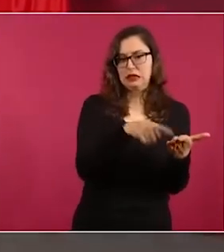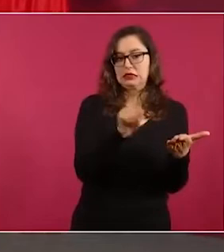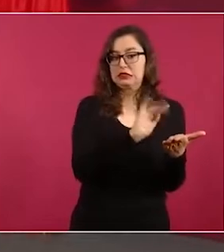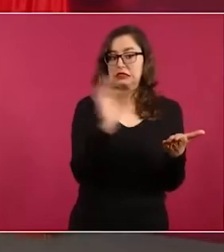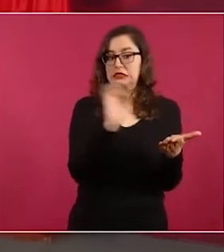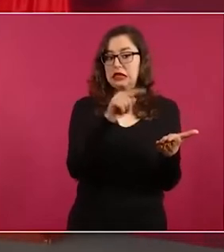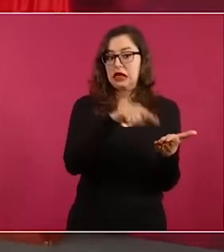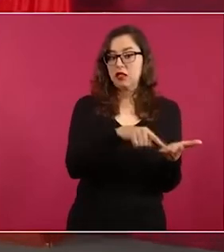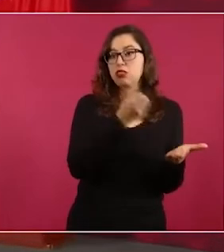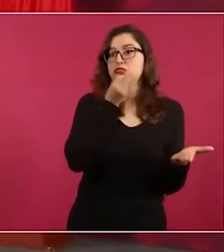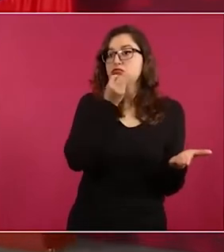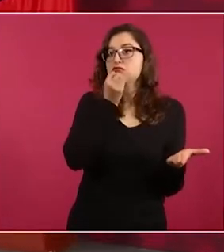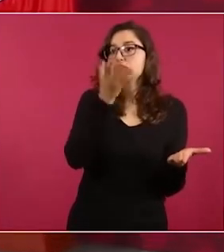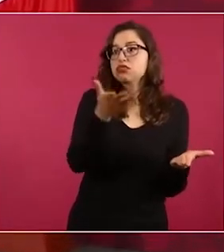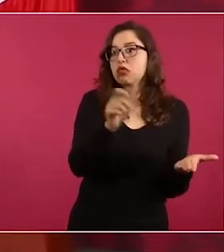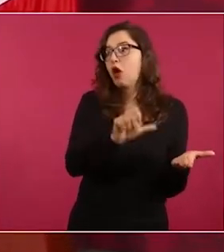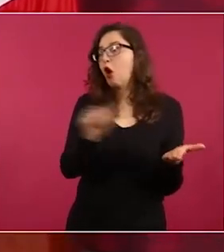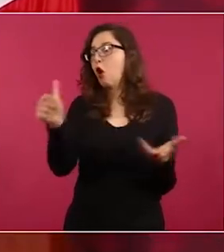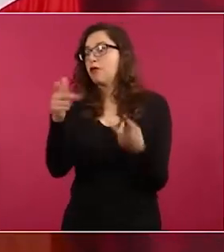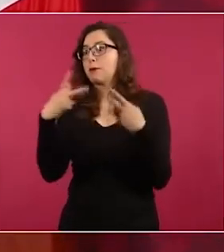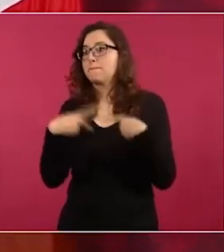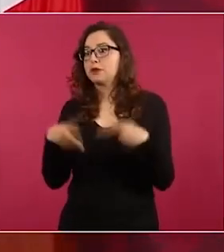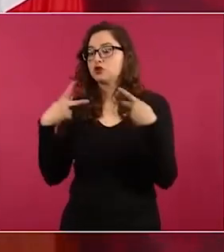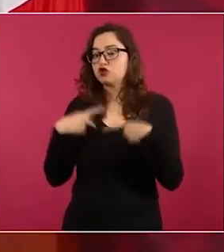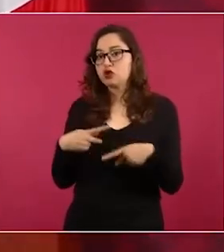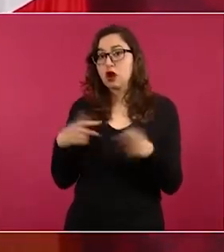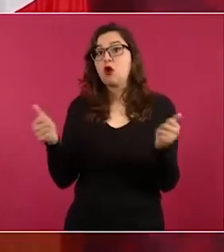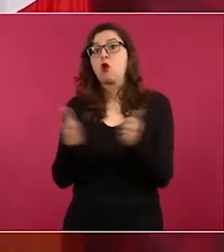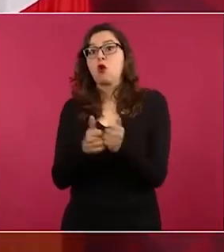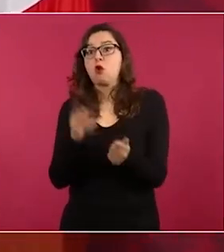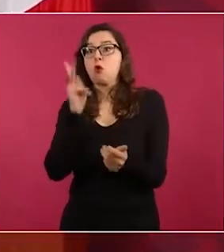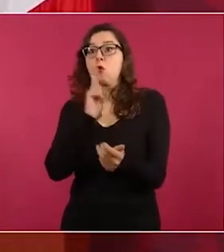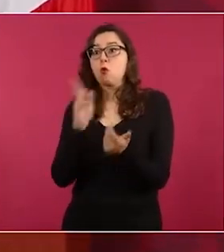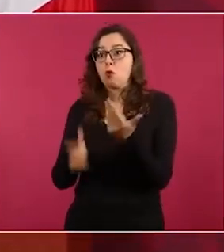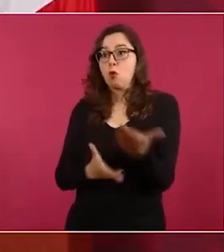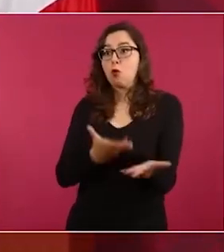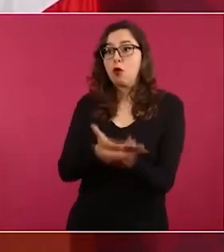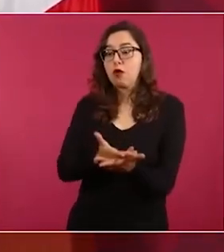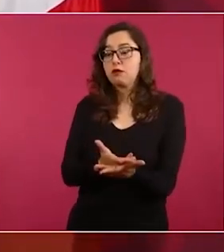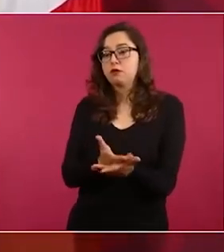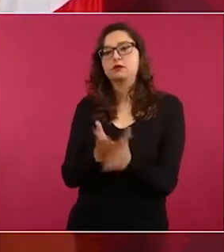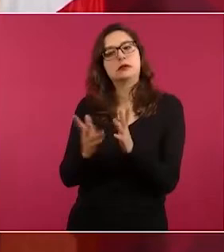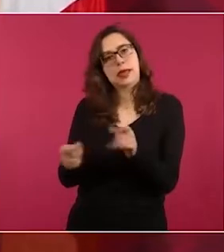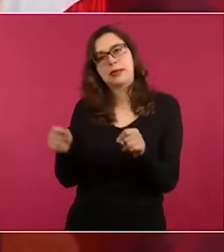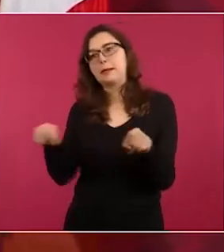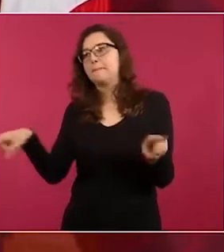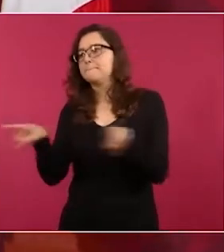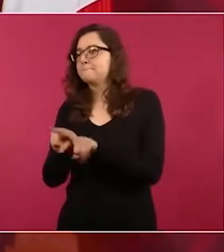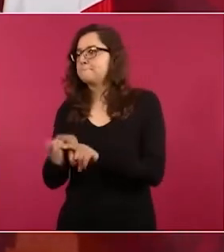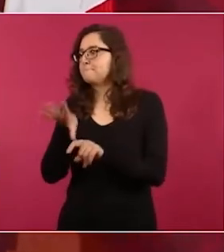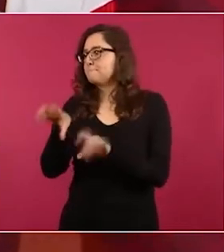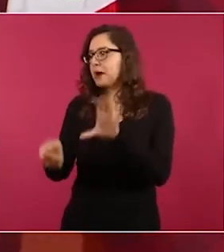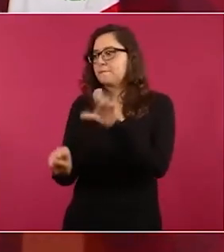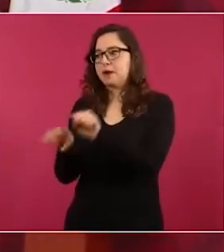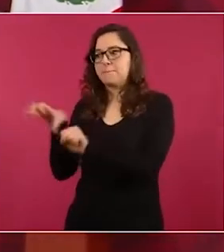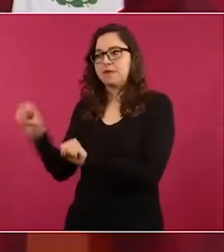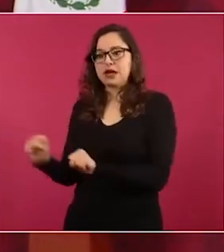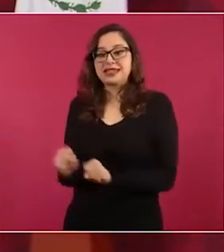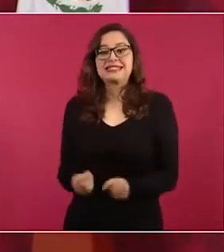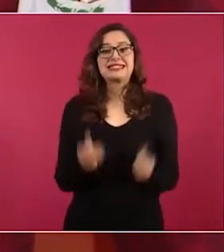se procediera, pero que ya se actuara.